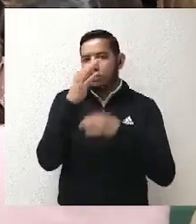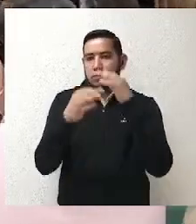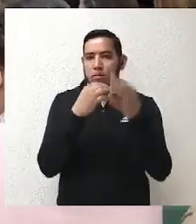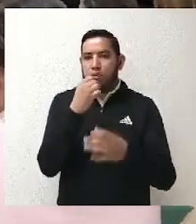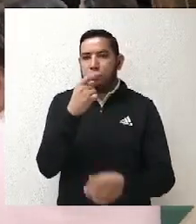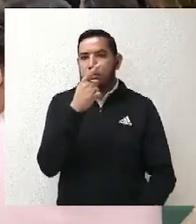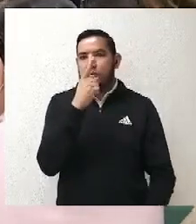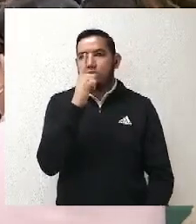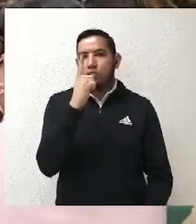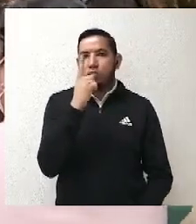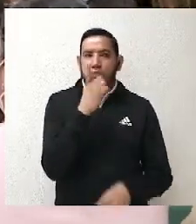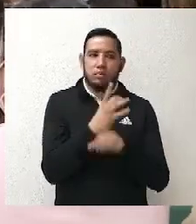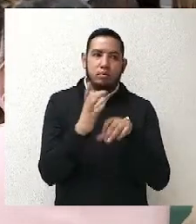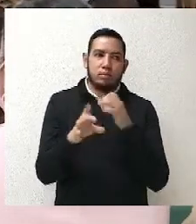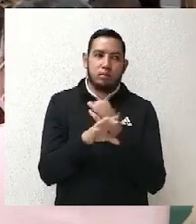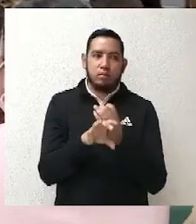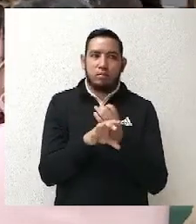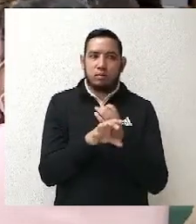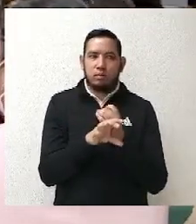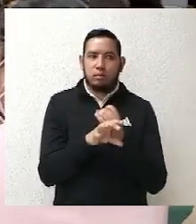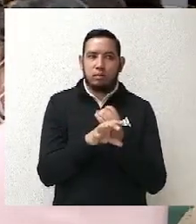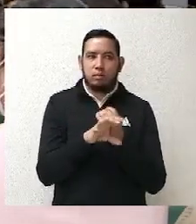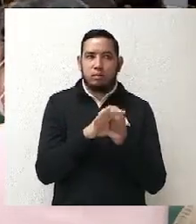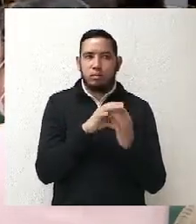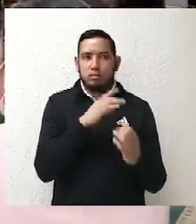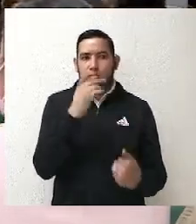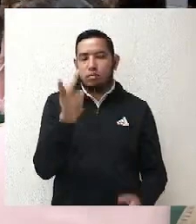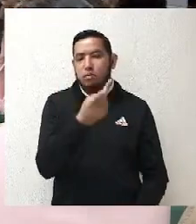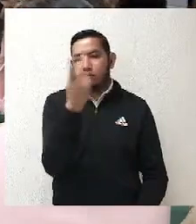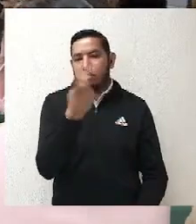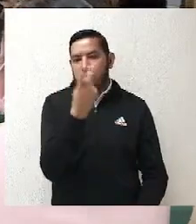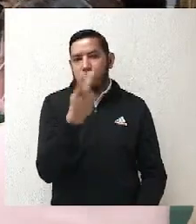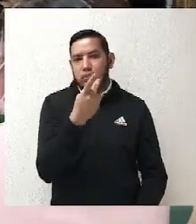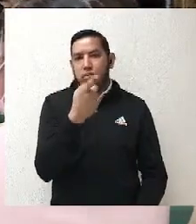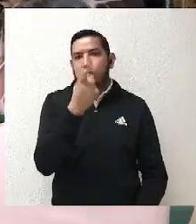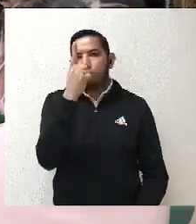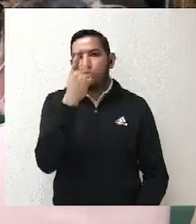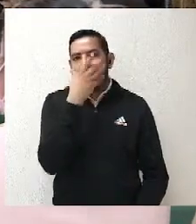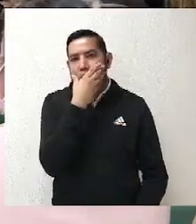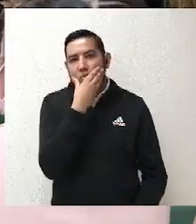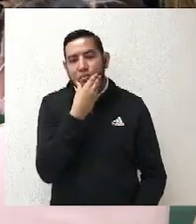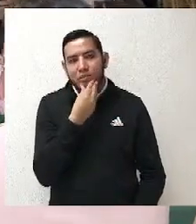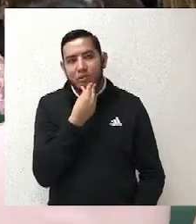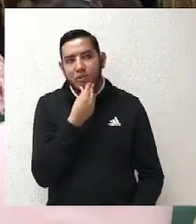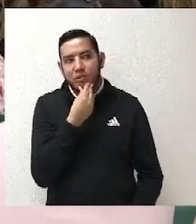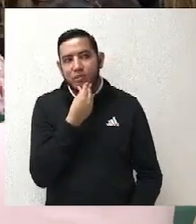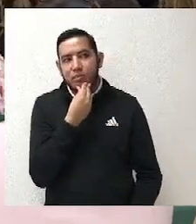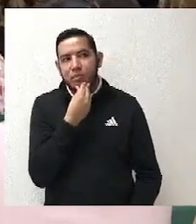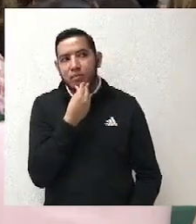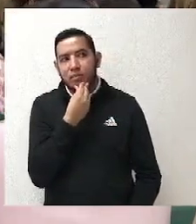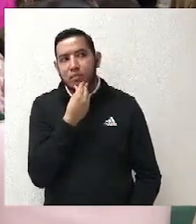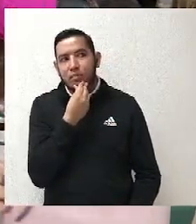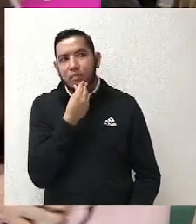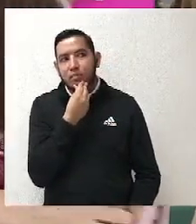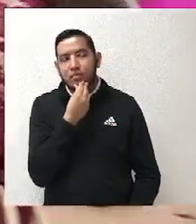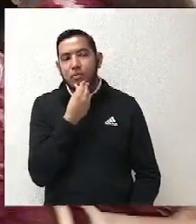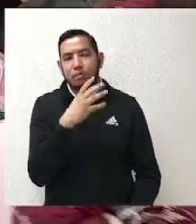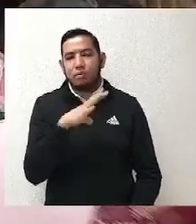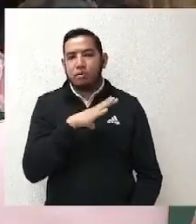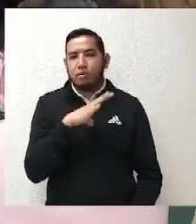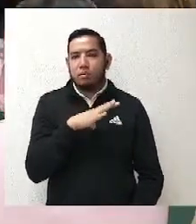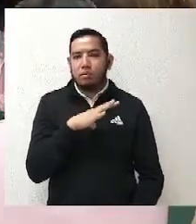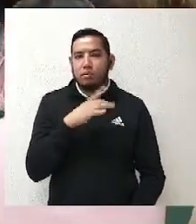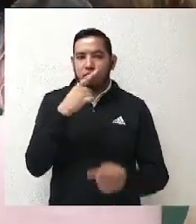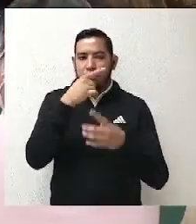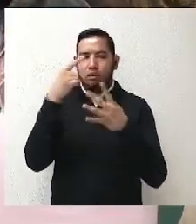funciona el escuchar a las partes en este tipo de asuntos.